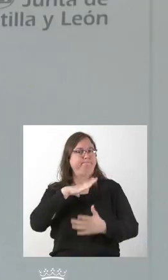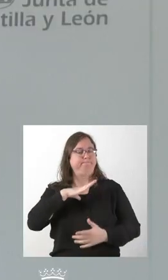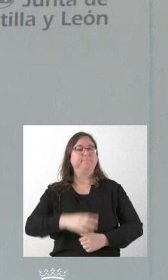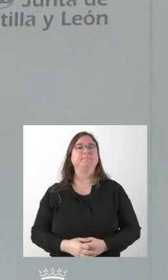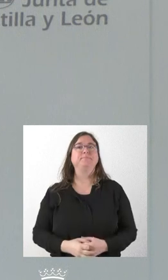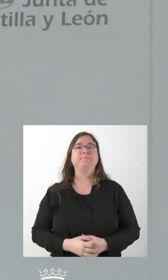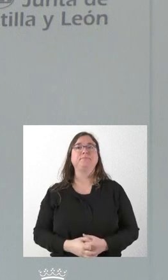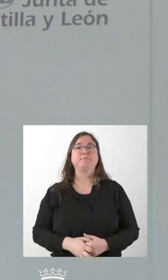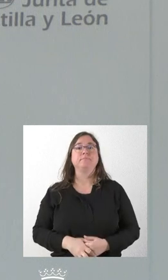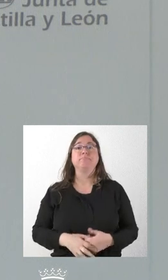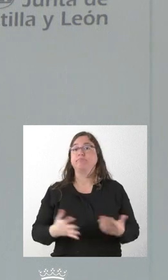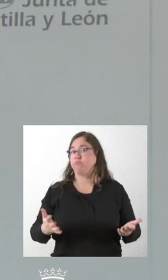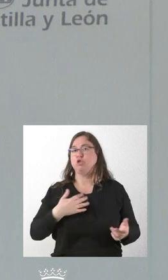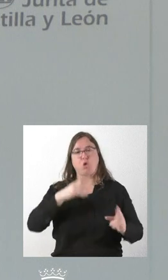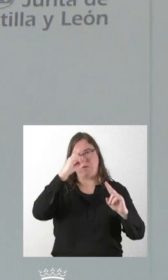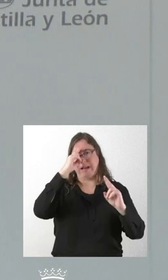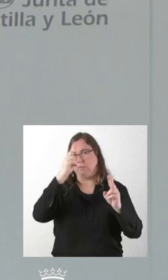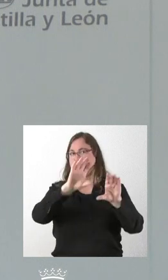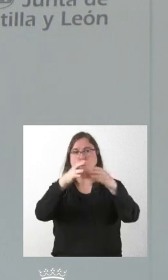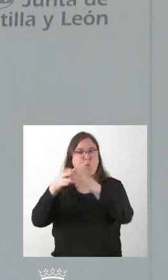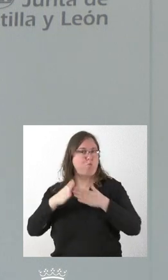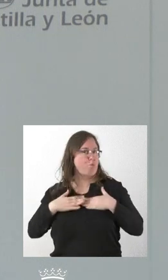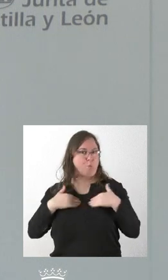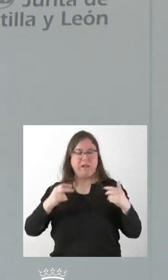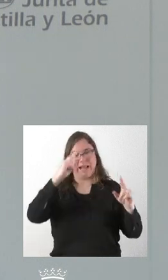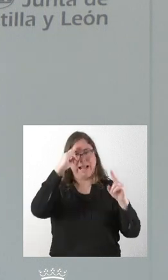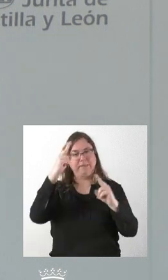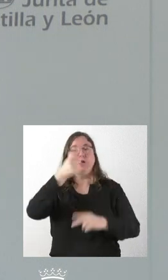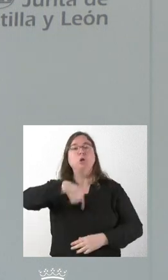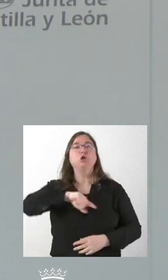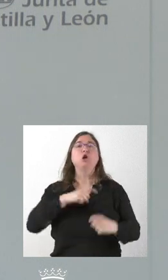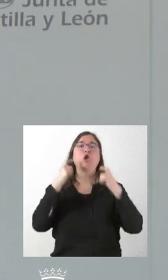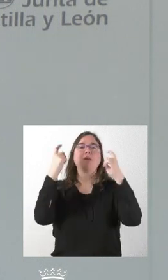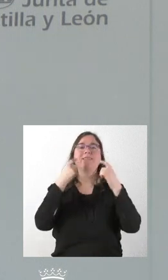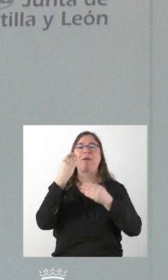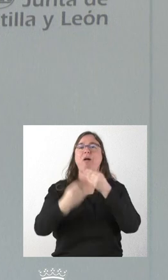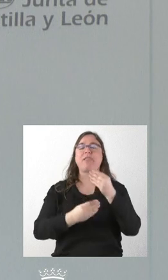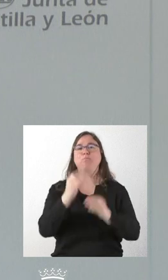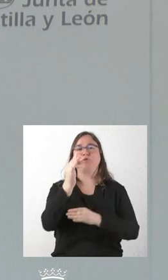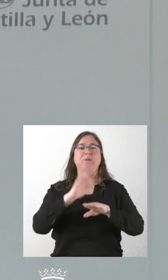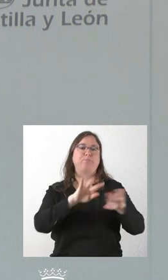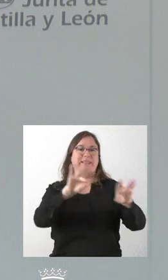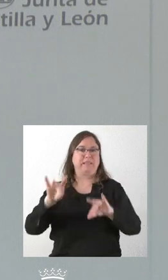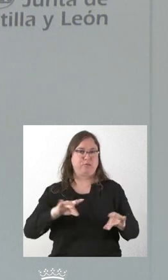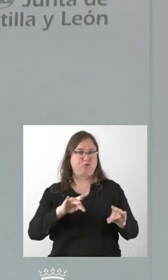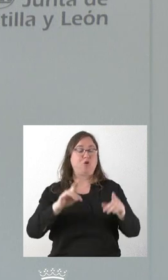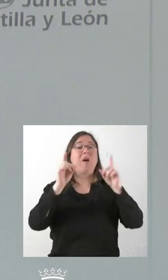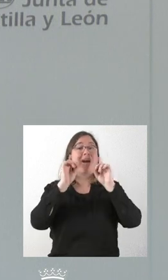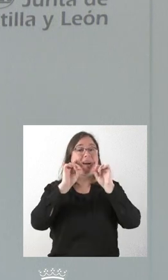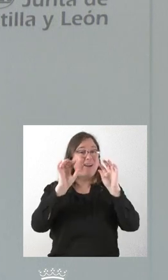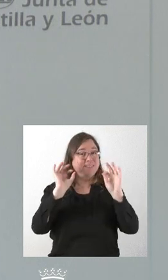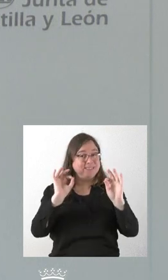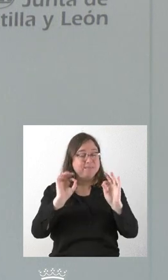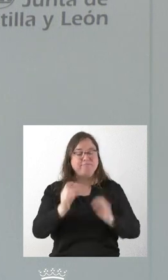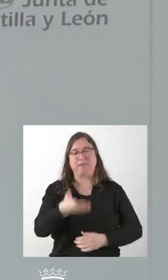Pues, desde el respeto a cualquier grupo, nosotros lo que intentamos es hacer cosas positivas para el territorio y, en este caso concreto, para ese